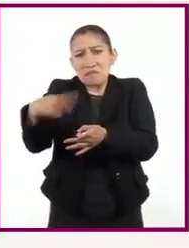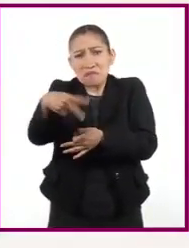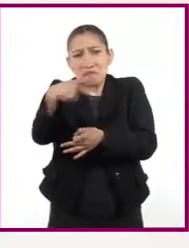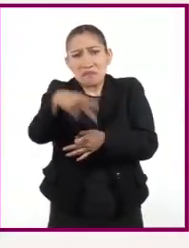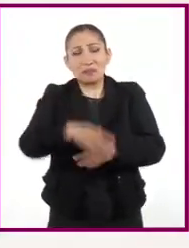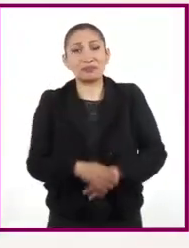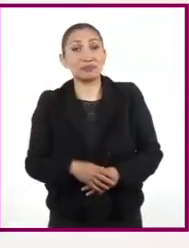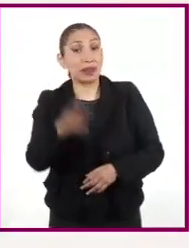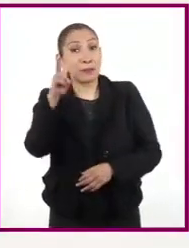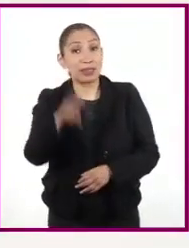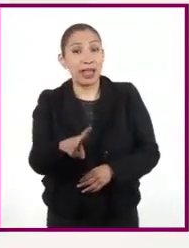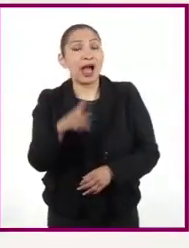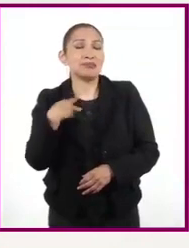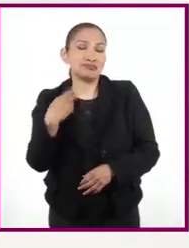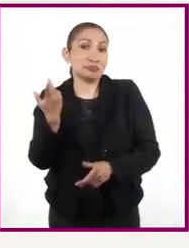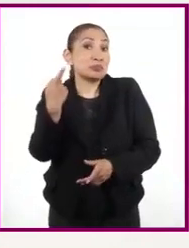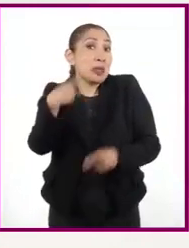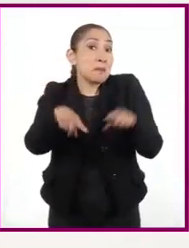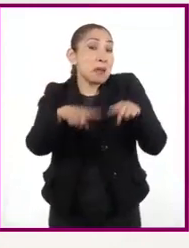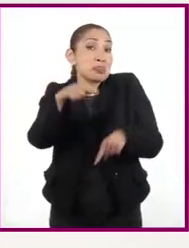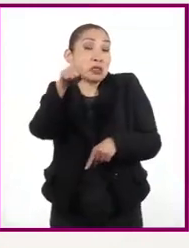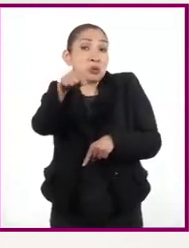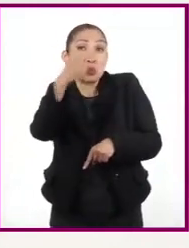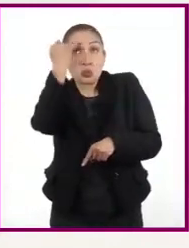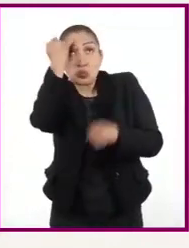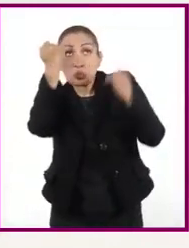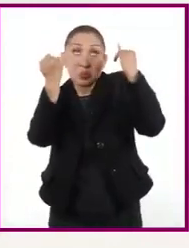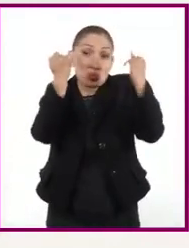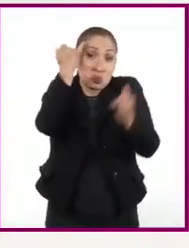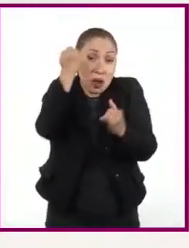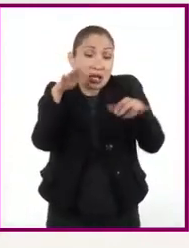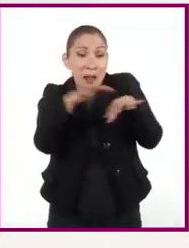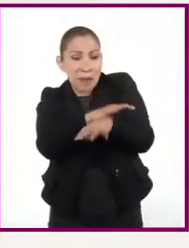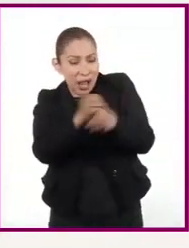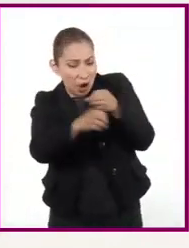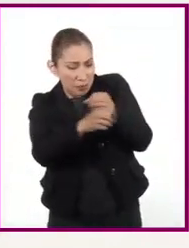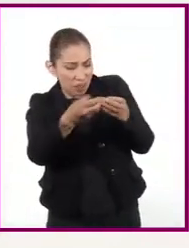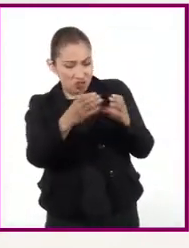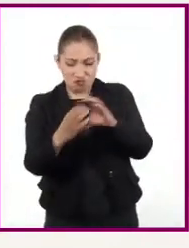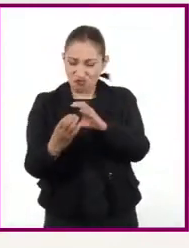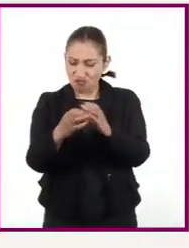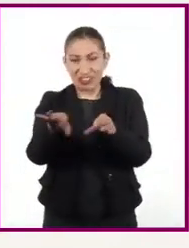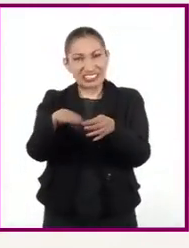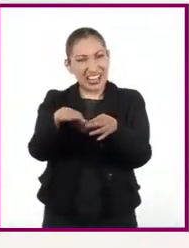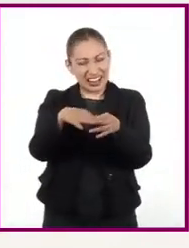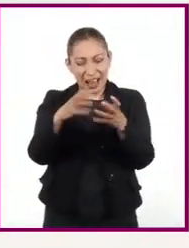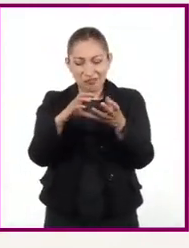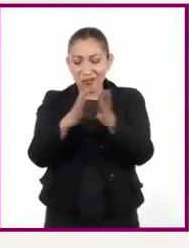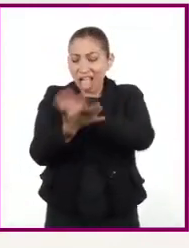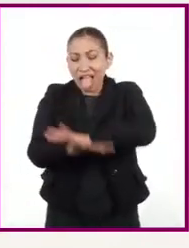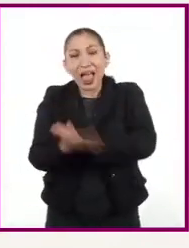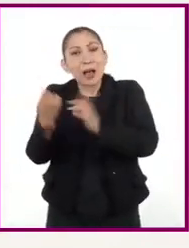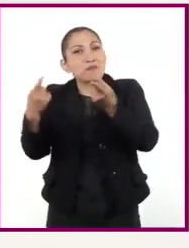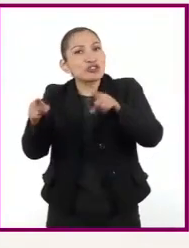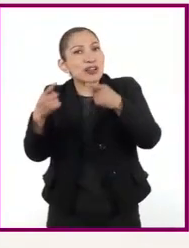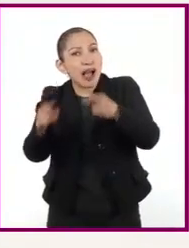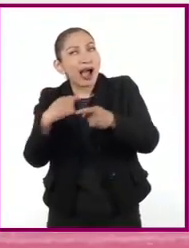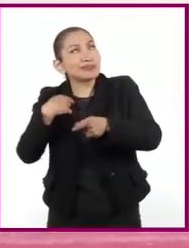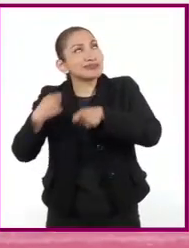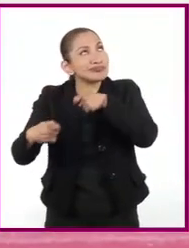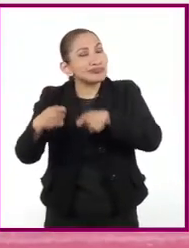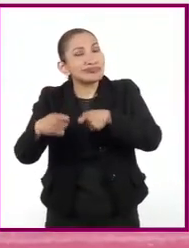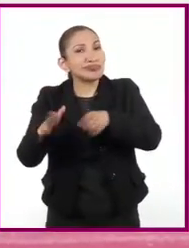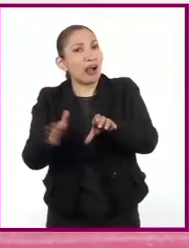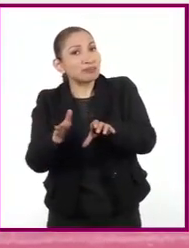Sin duda depende de su creatividad, el poder transformar cualquier objeto que se encuentra a su alrededor en un instrumento musical.